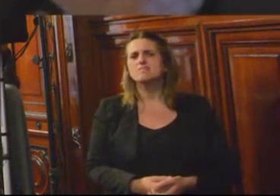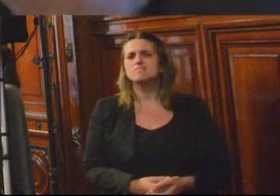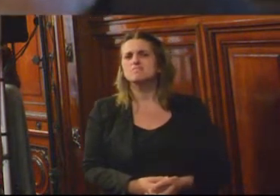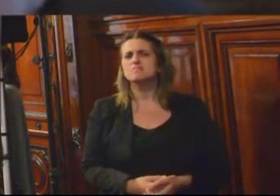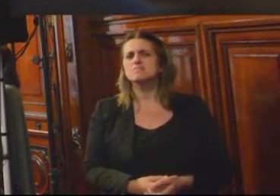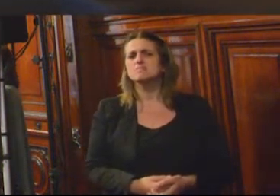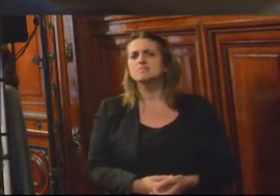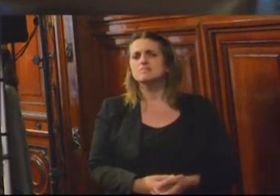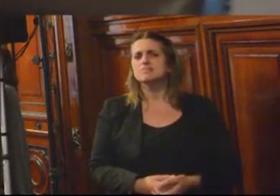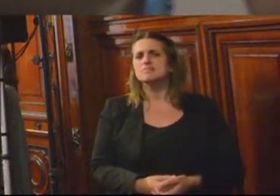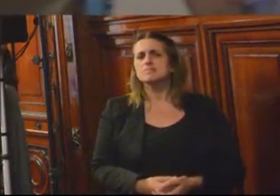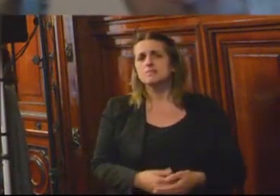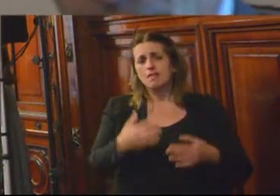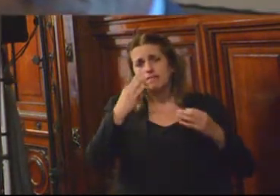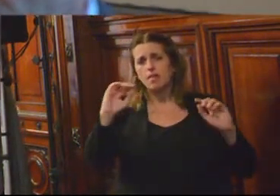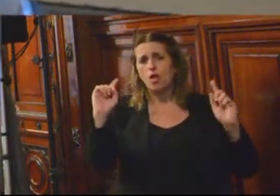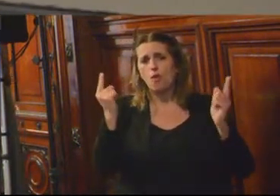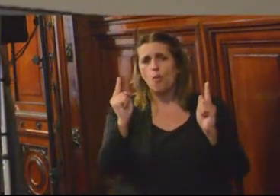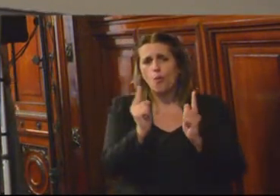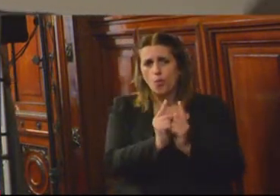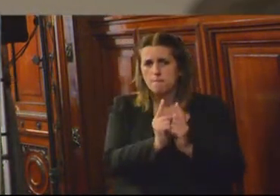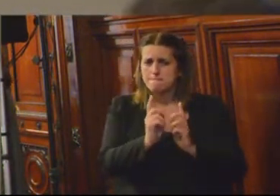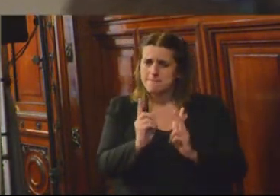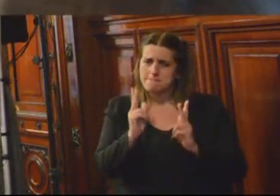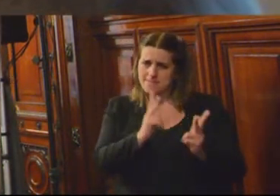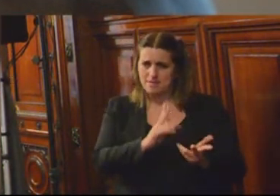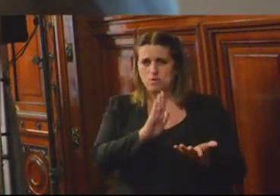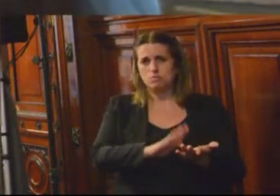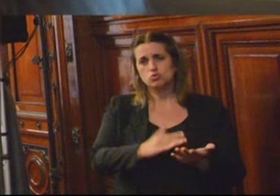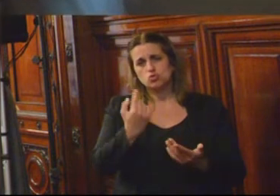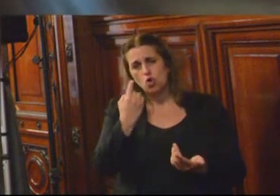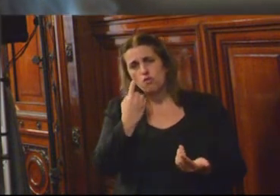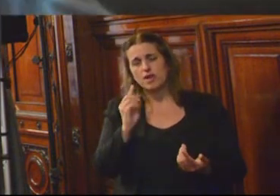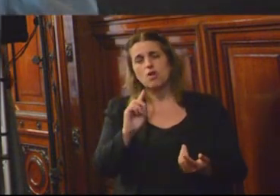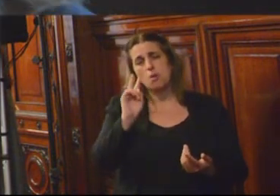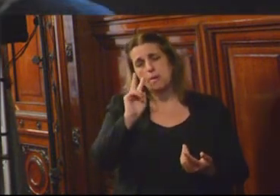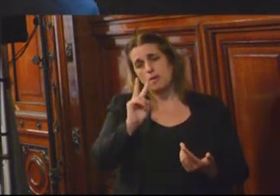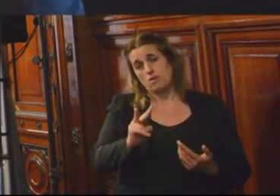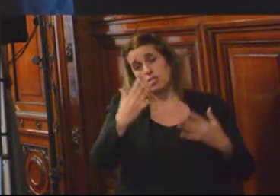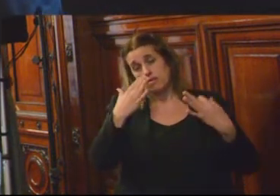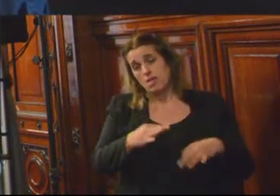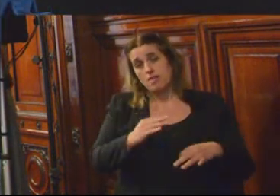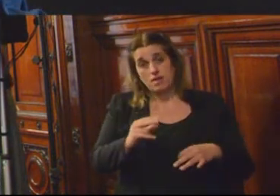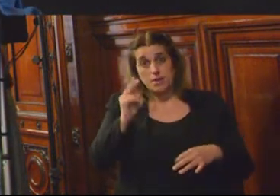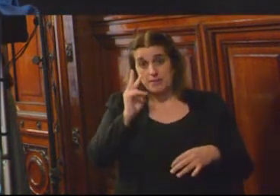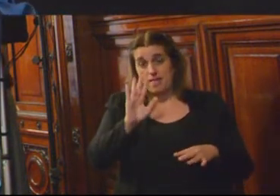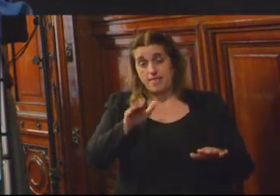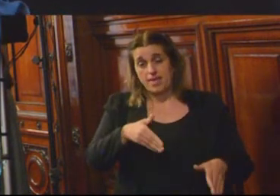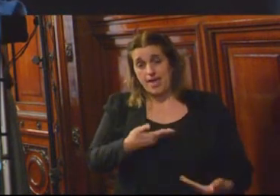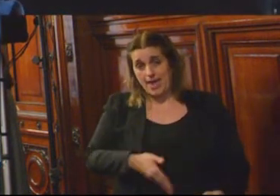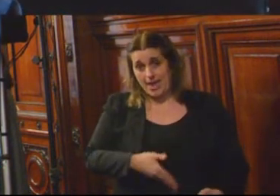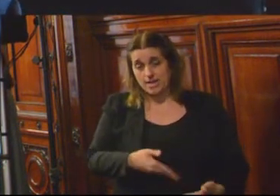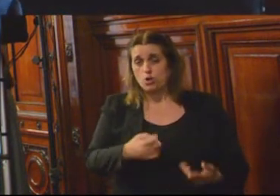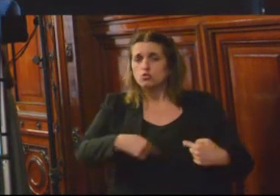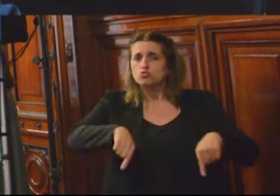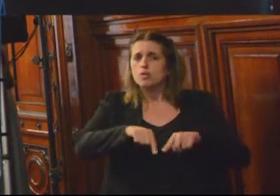Es muy breve en el mismo sentido en cuanto a la perspectiva de género y en el sentido de si ustedes